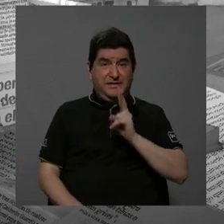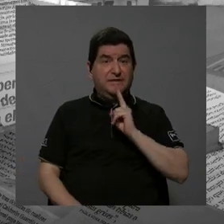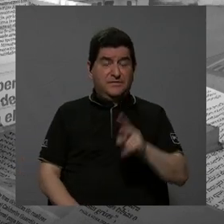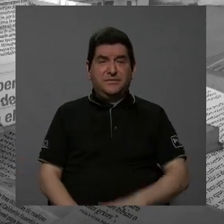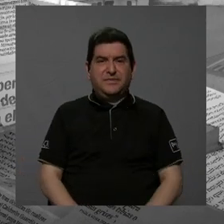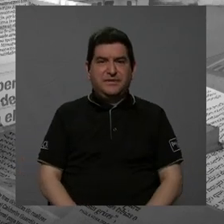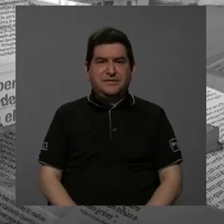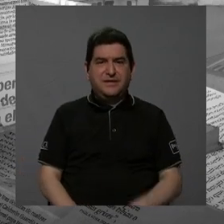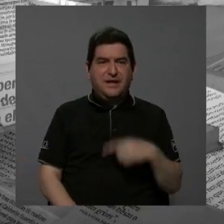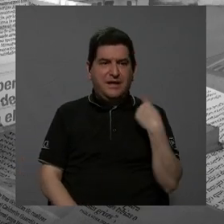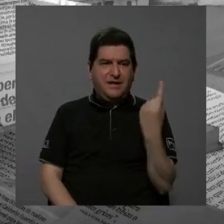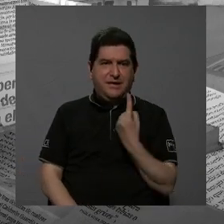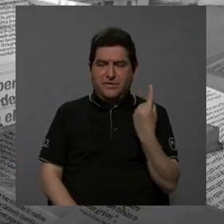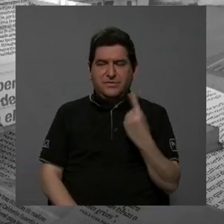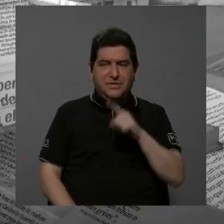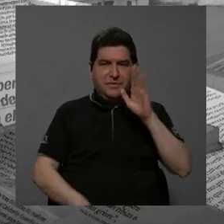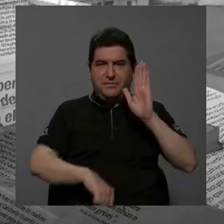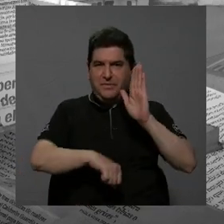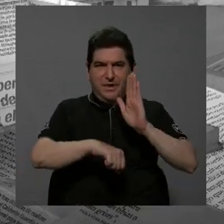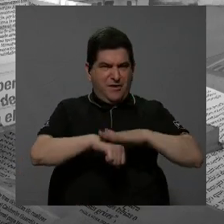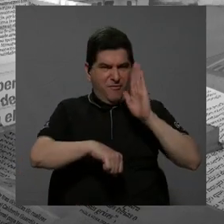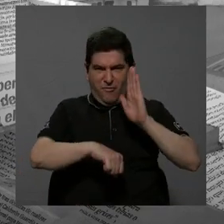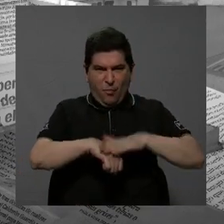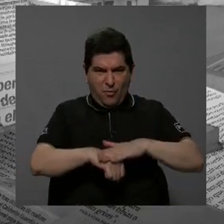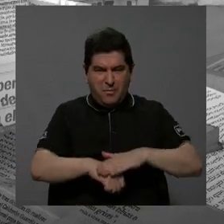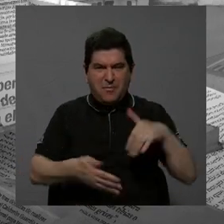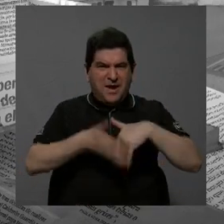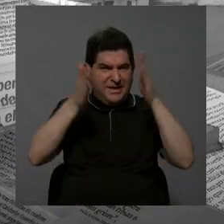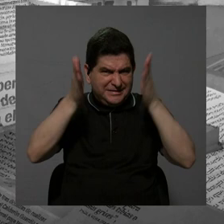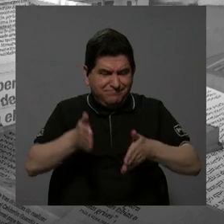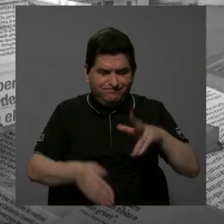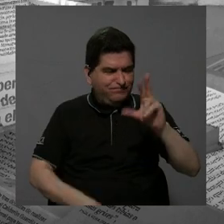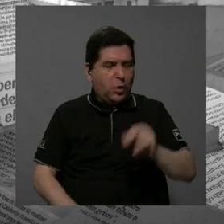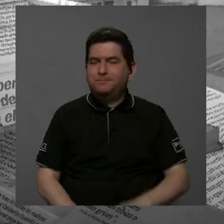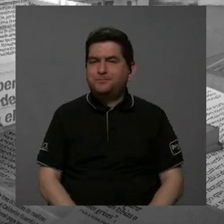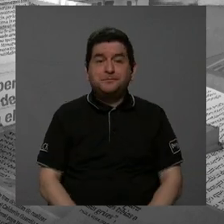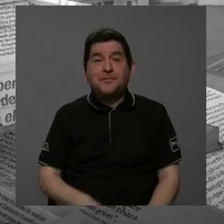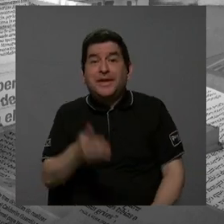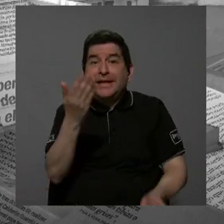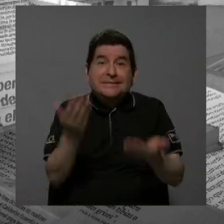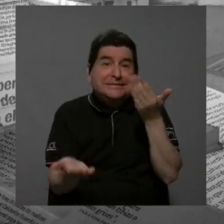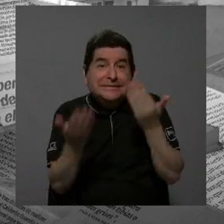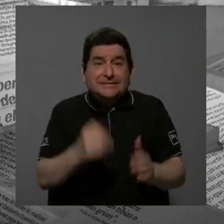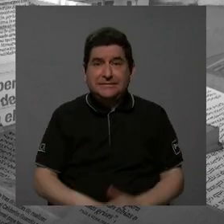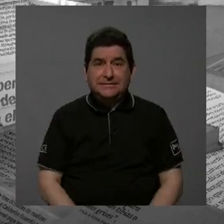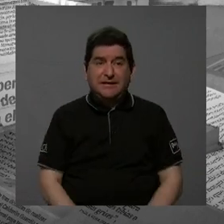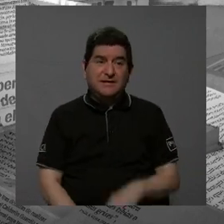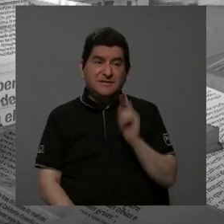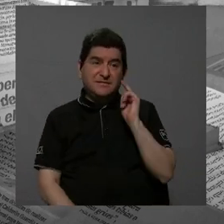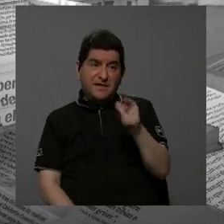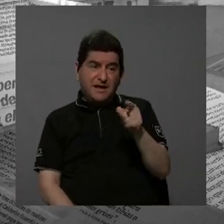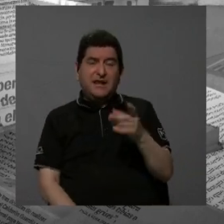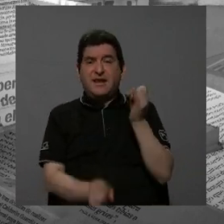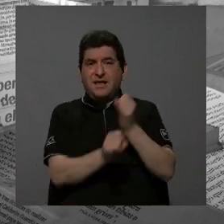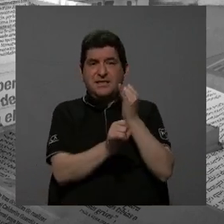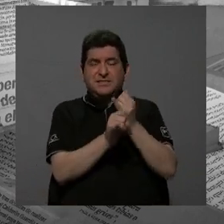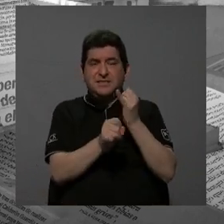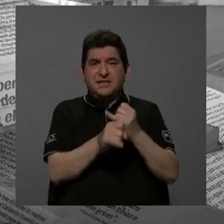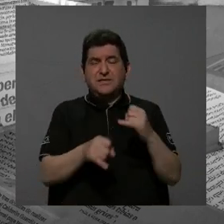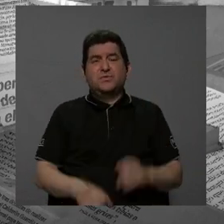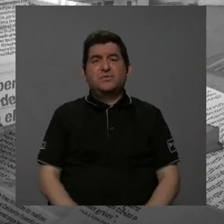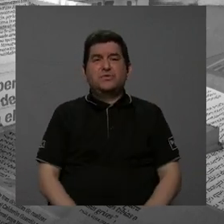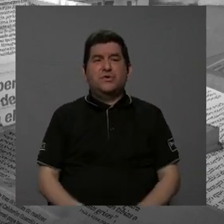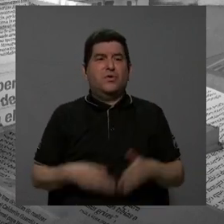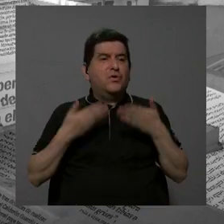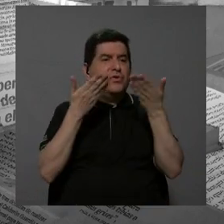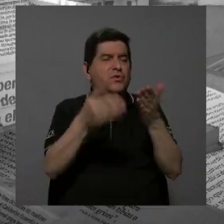siempre es culpa de la persona estudiante. En realidad, probablemente estuvo en una institución educativa que no